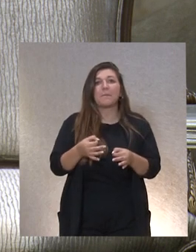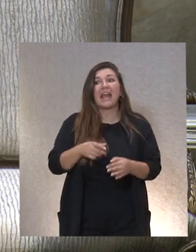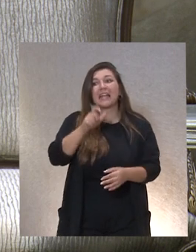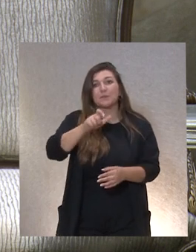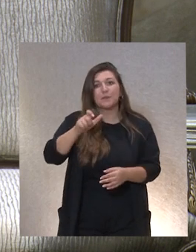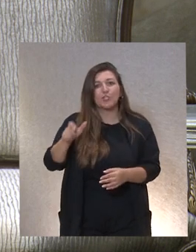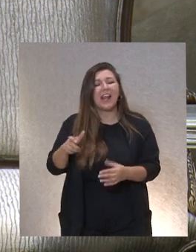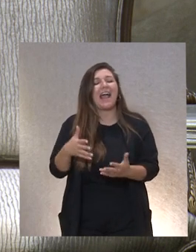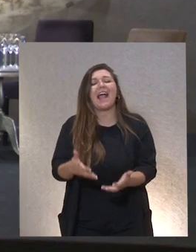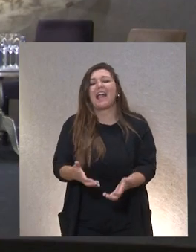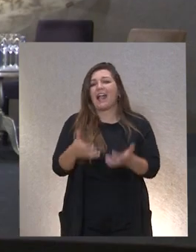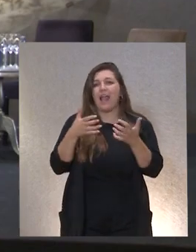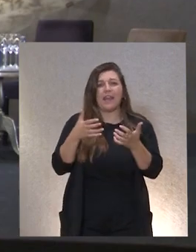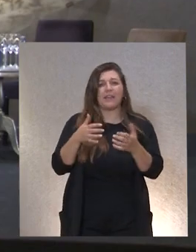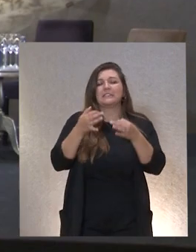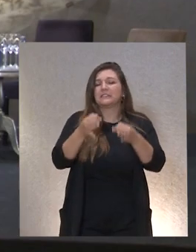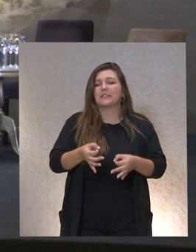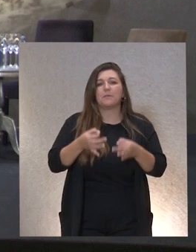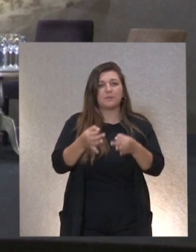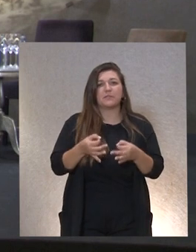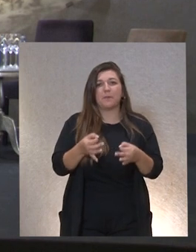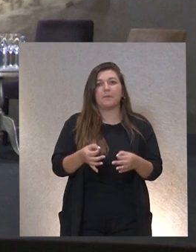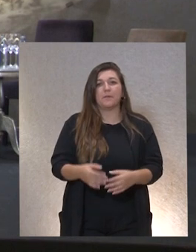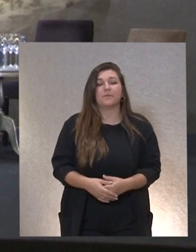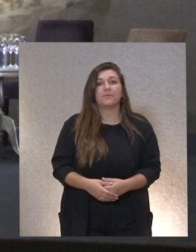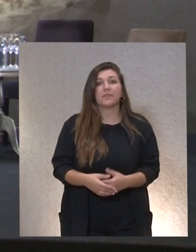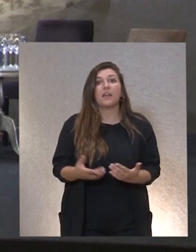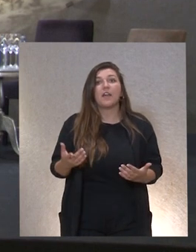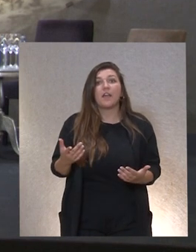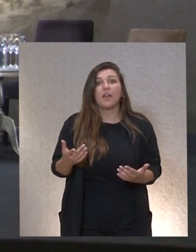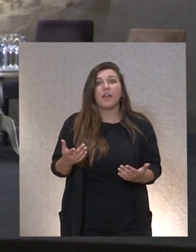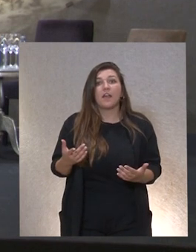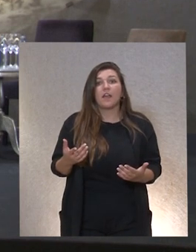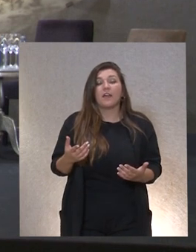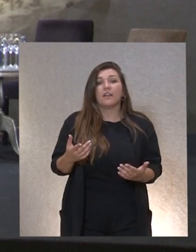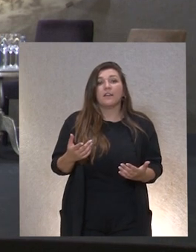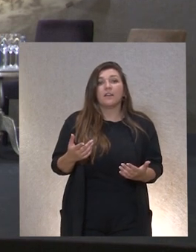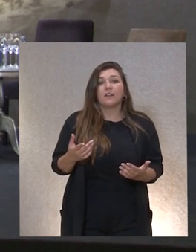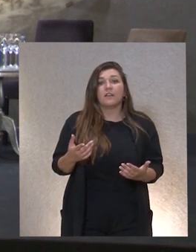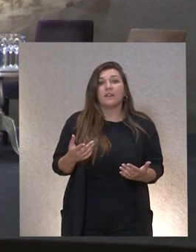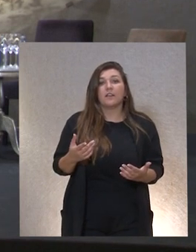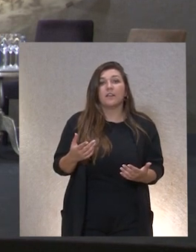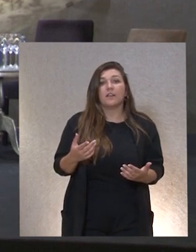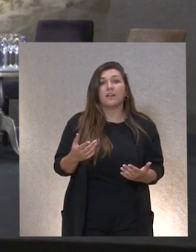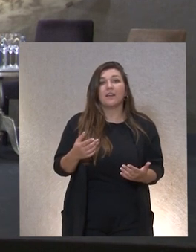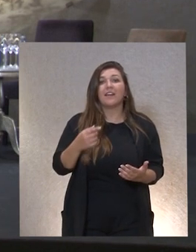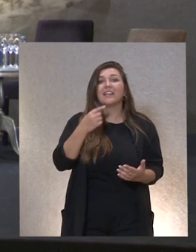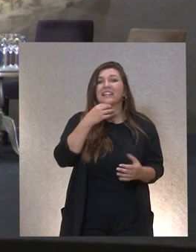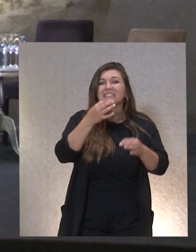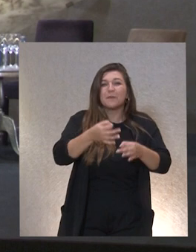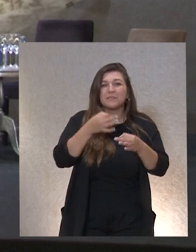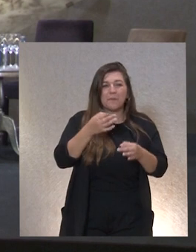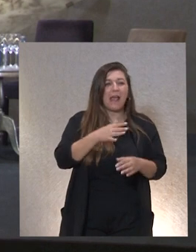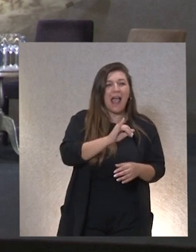personas. Siempre. Y aún siendo conscientes de las dificultades que entraña la dicotomía siempre presente